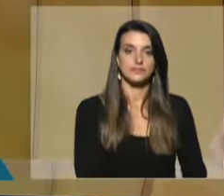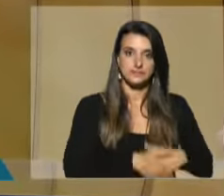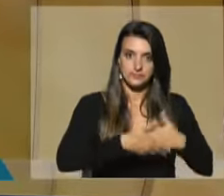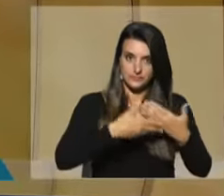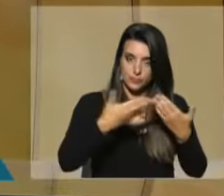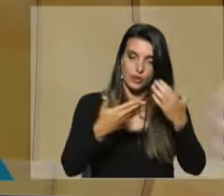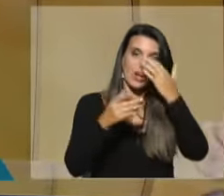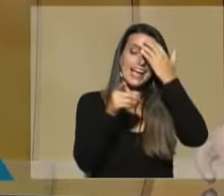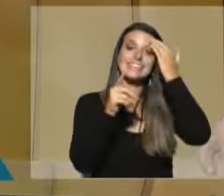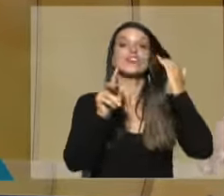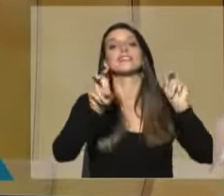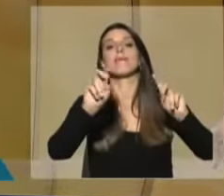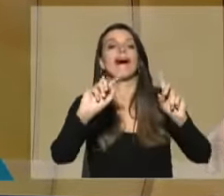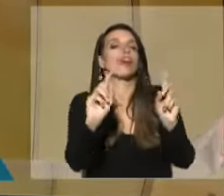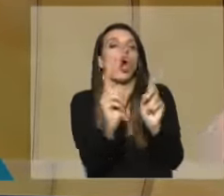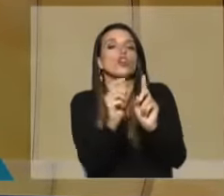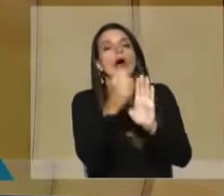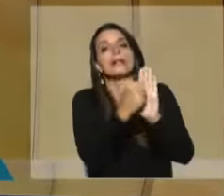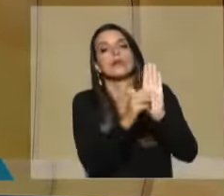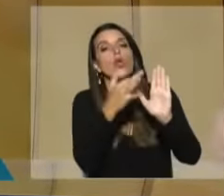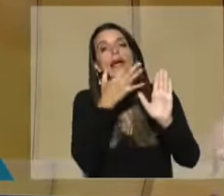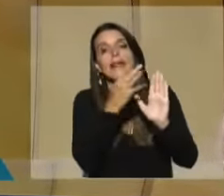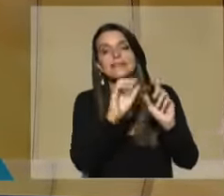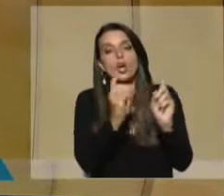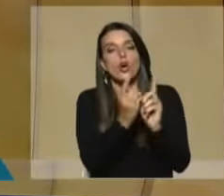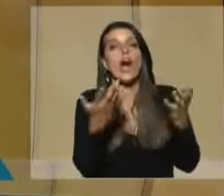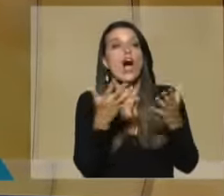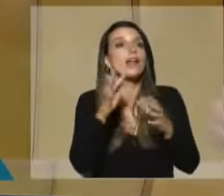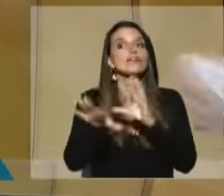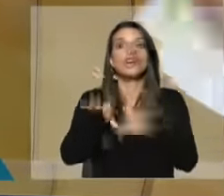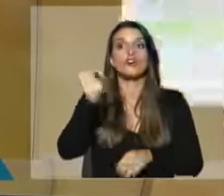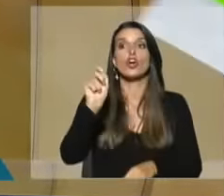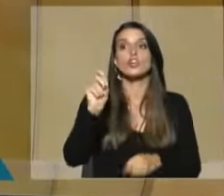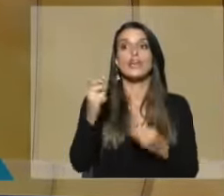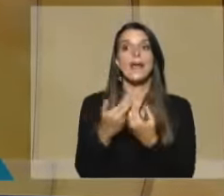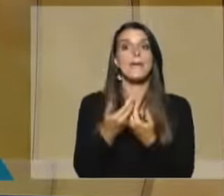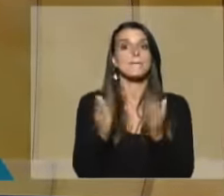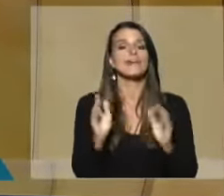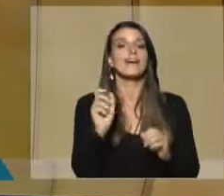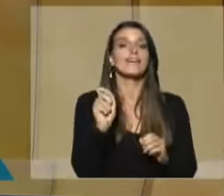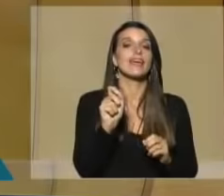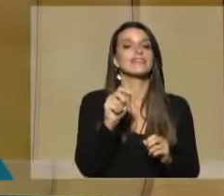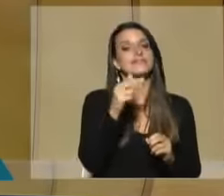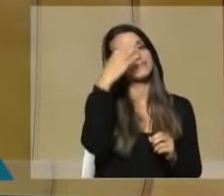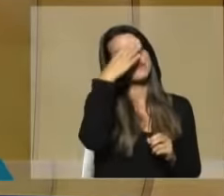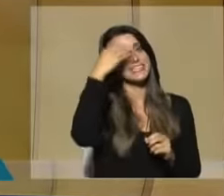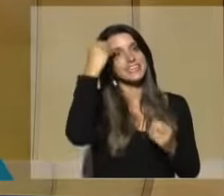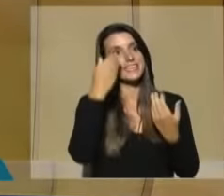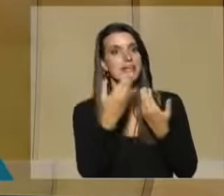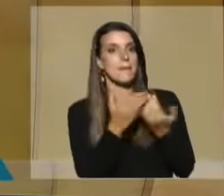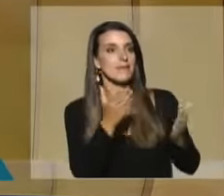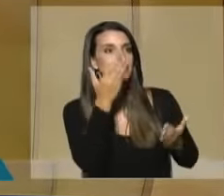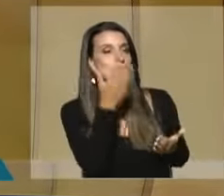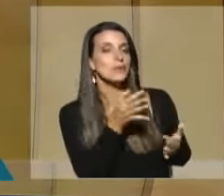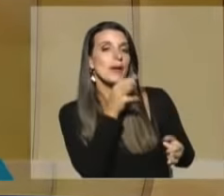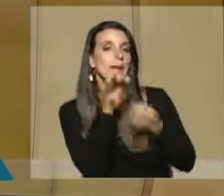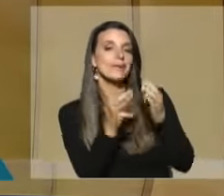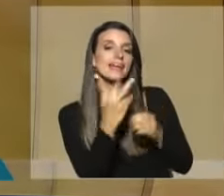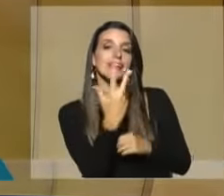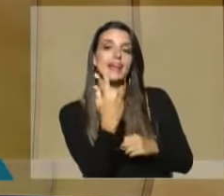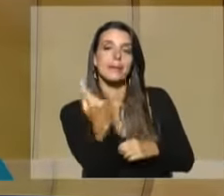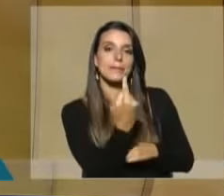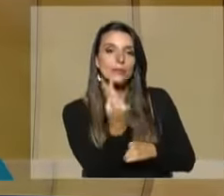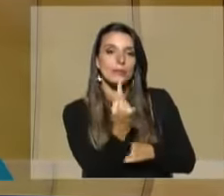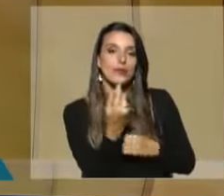Presentado el tema, el sorteo, para ver quién comenzaba hablando, si se quiere lo ganó Rafael Michelini. Tiene que explicarnos en tres